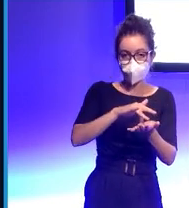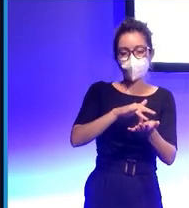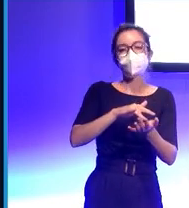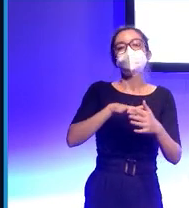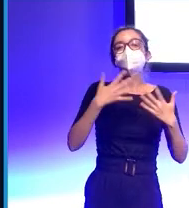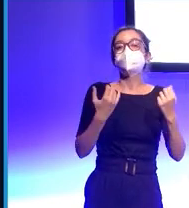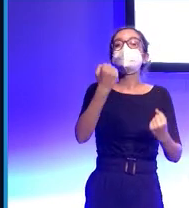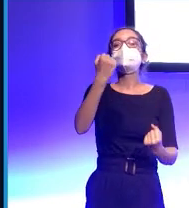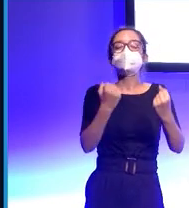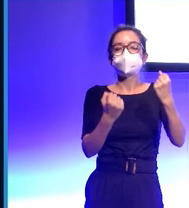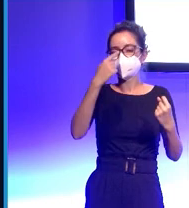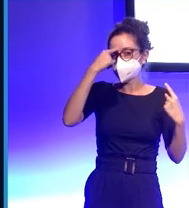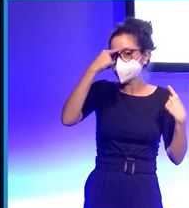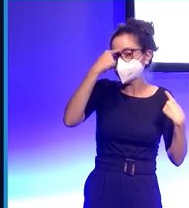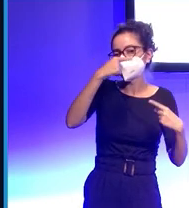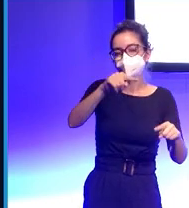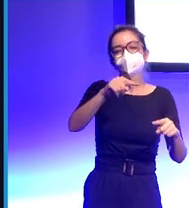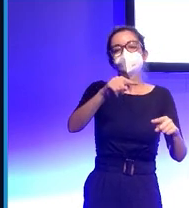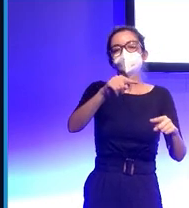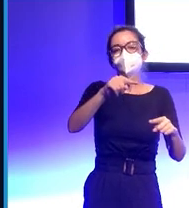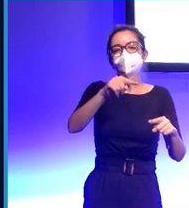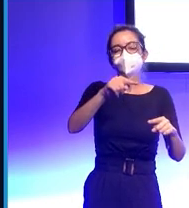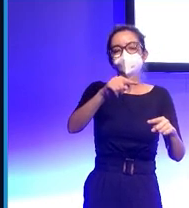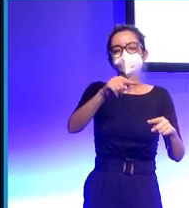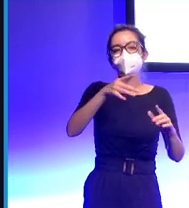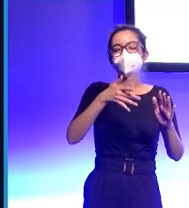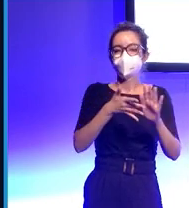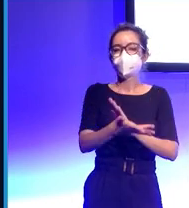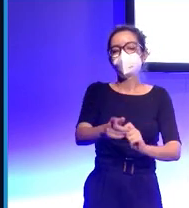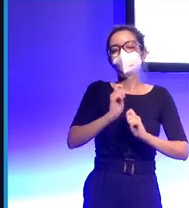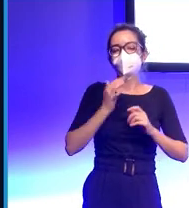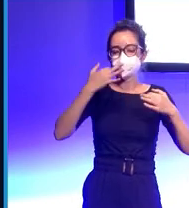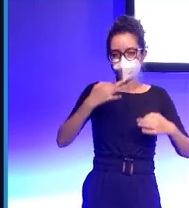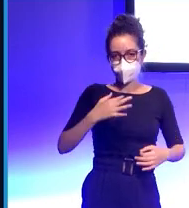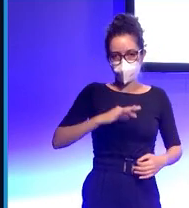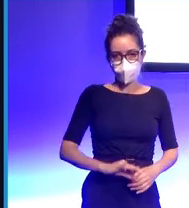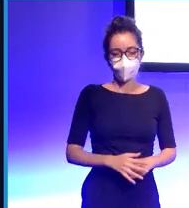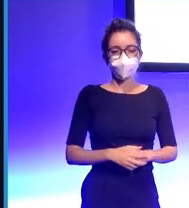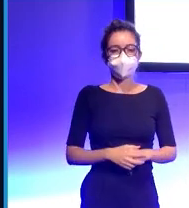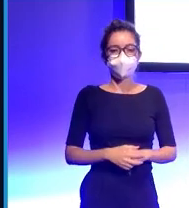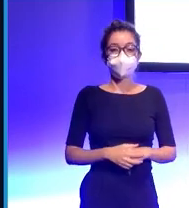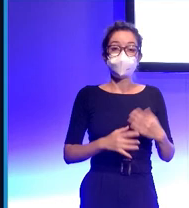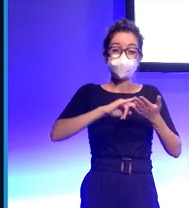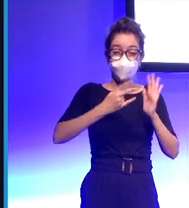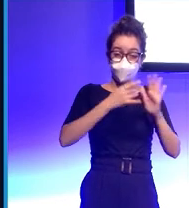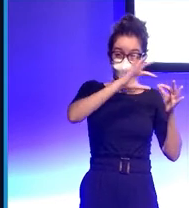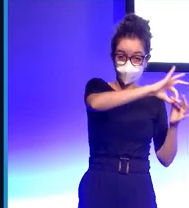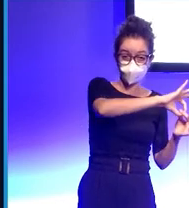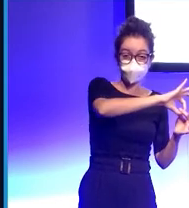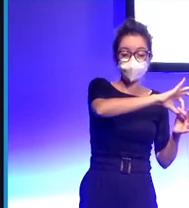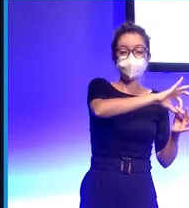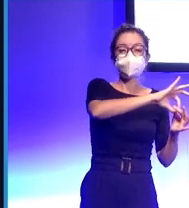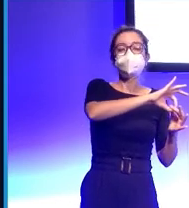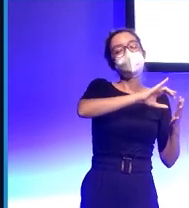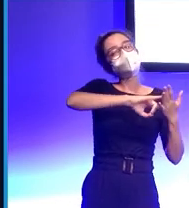intervenciones para mejorar tu experiencia y hacer que tu experiencia también sea más segura. Y relacionado con este proyecto hay otro proyecto que